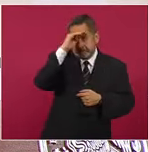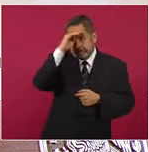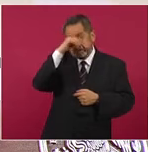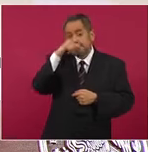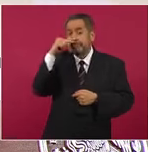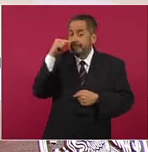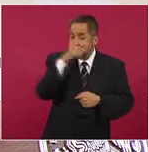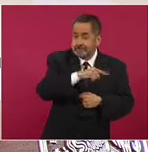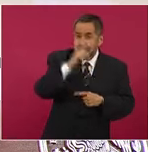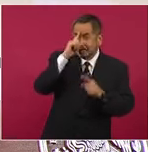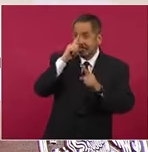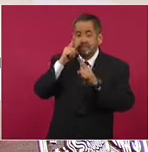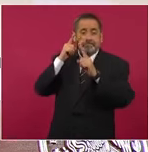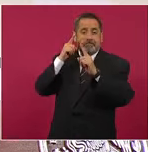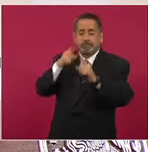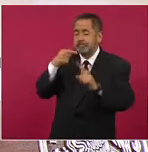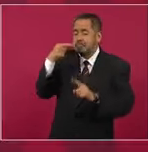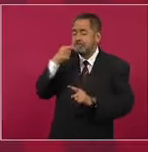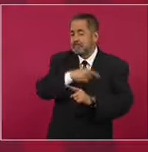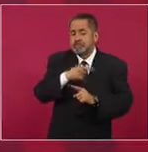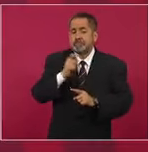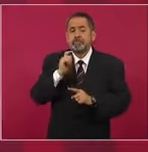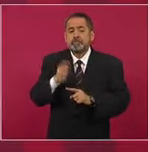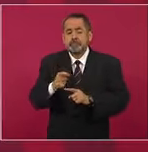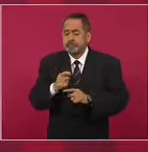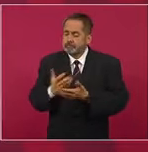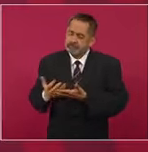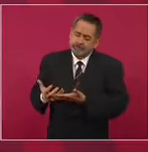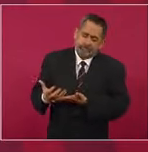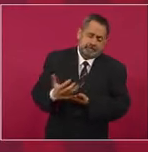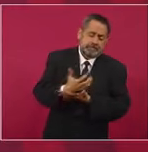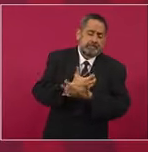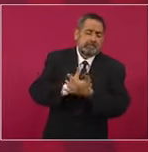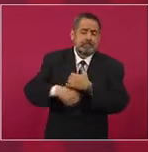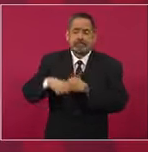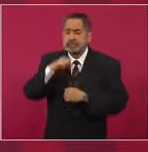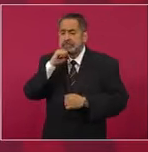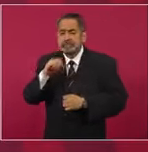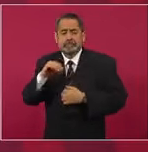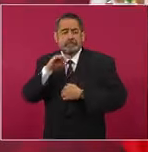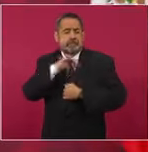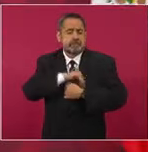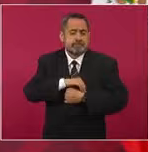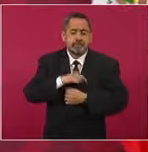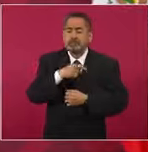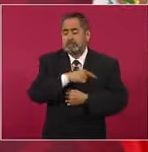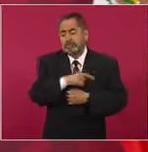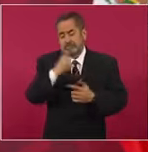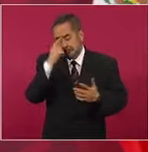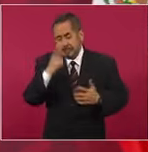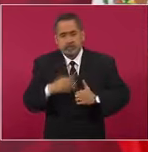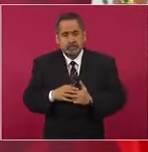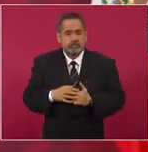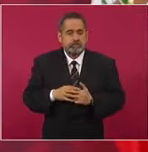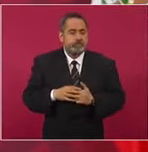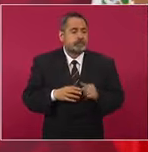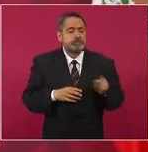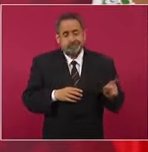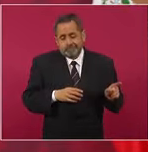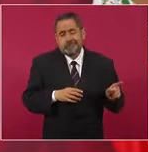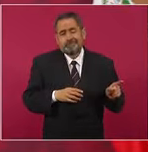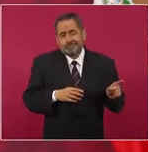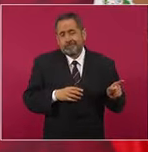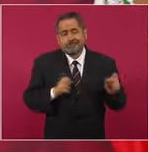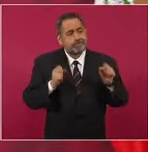fundamental el lucro van a abusar